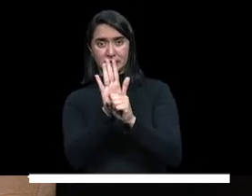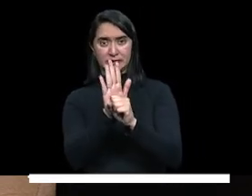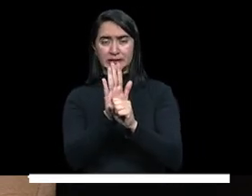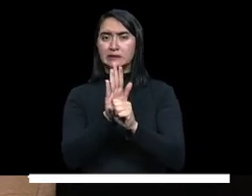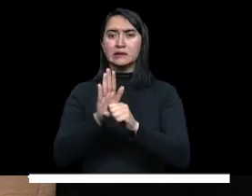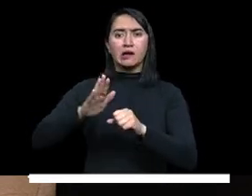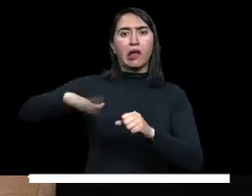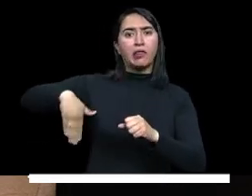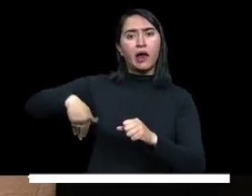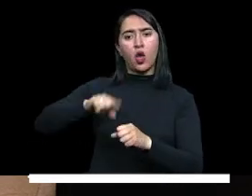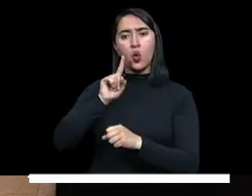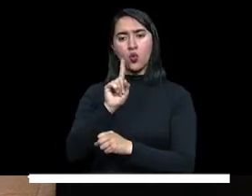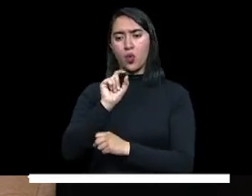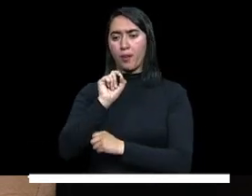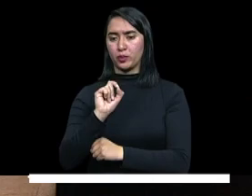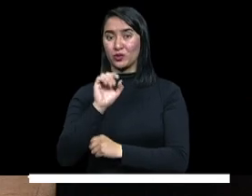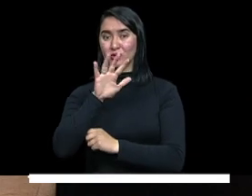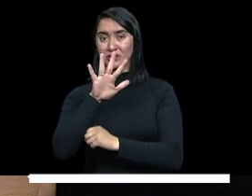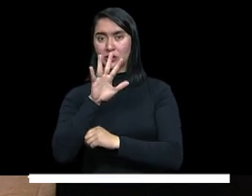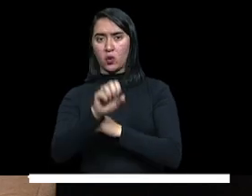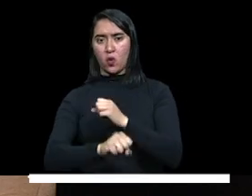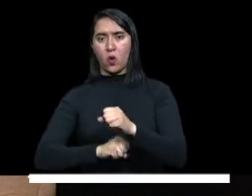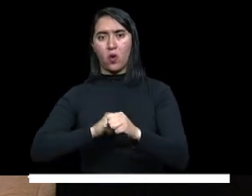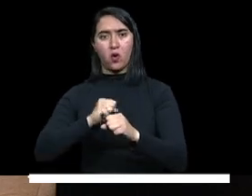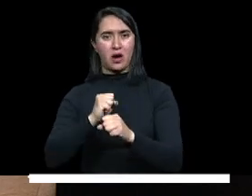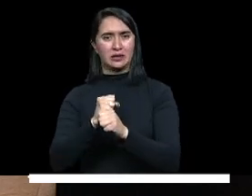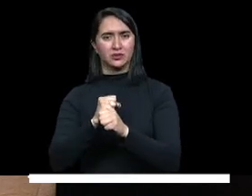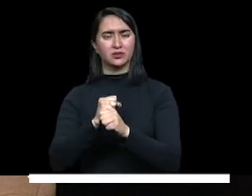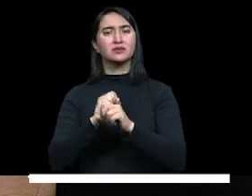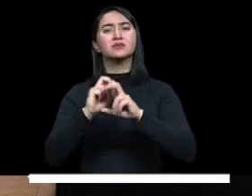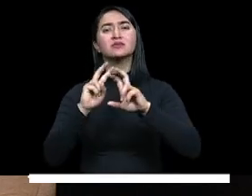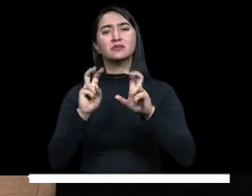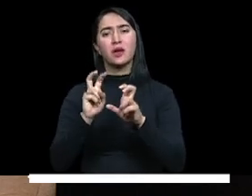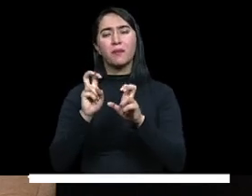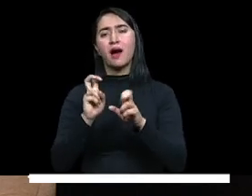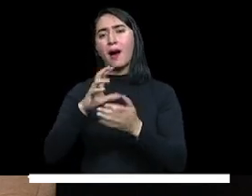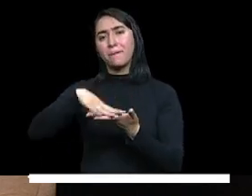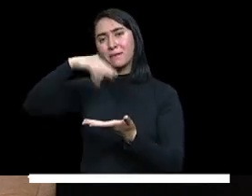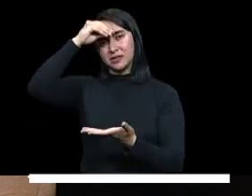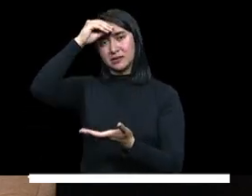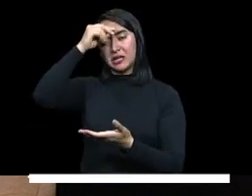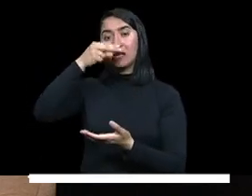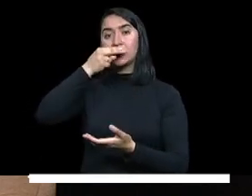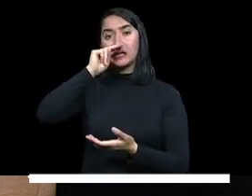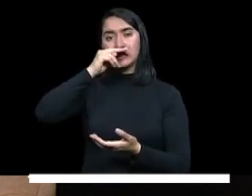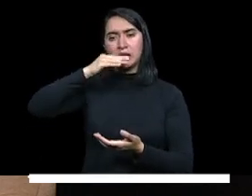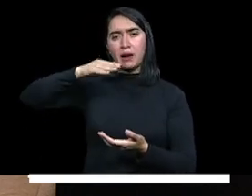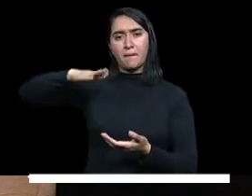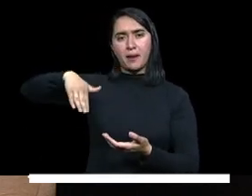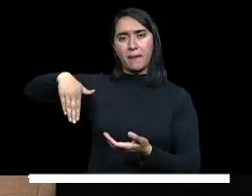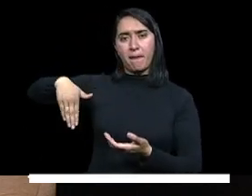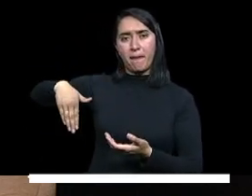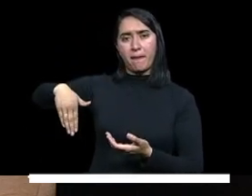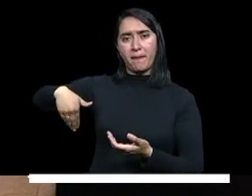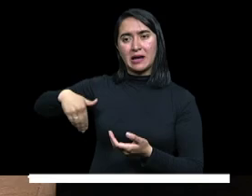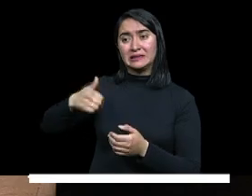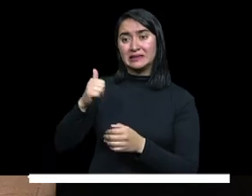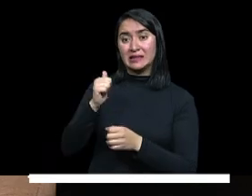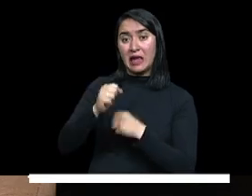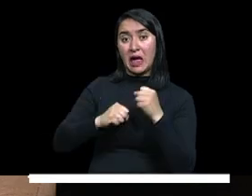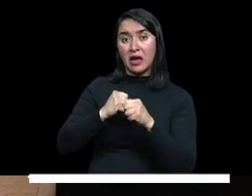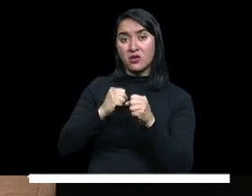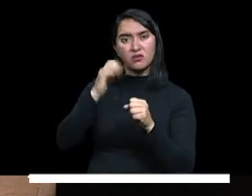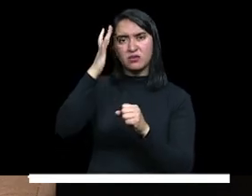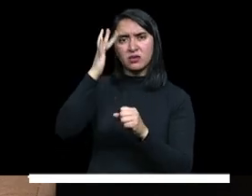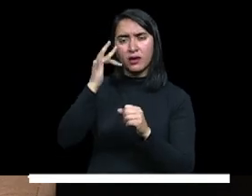Y pueden, en algunos casos, los niños y las niñas haber retrocedido hasta 10 años debido al cierre de muchas